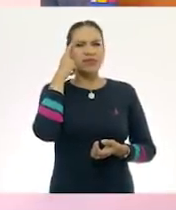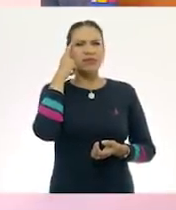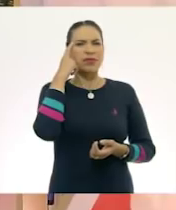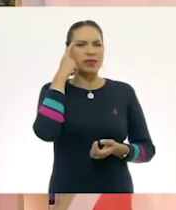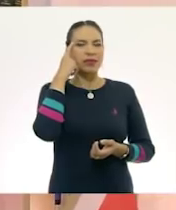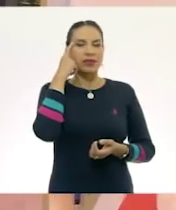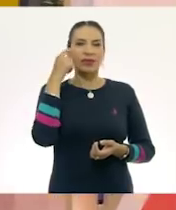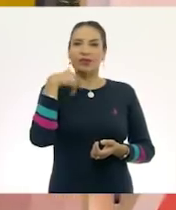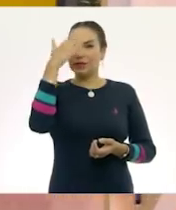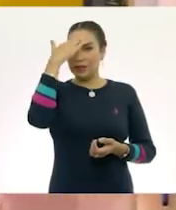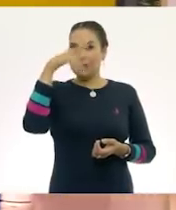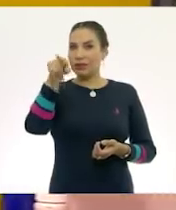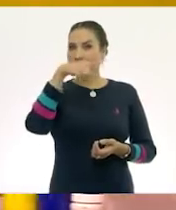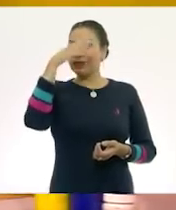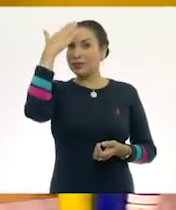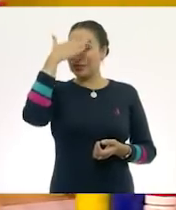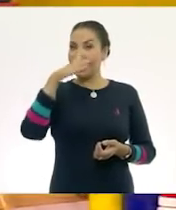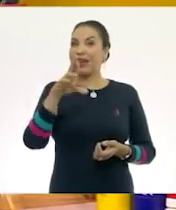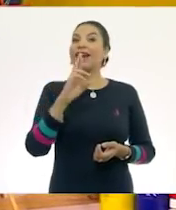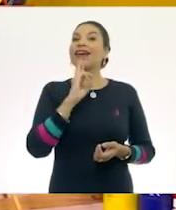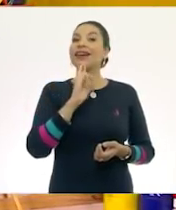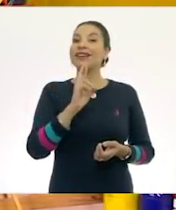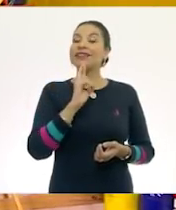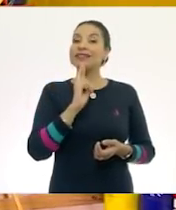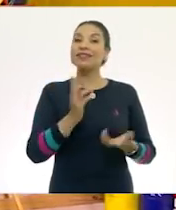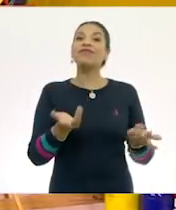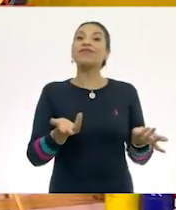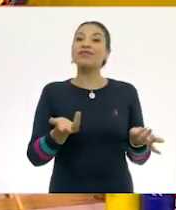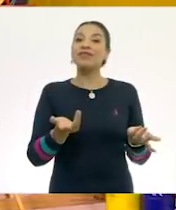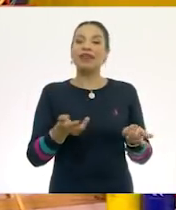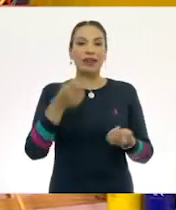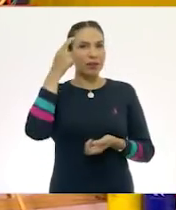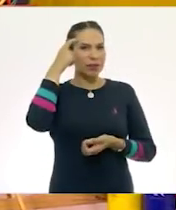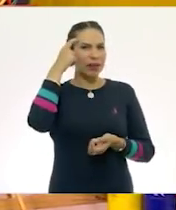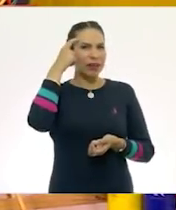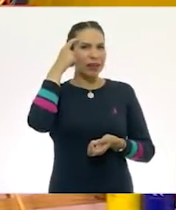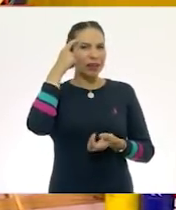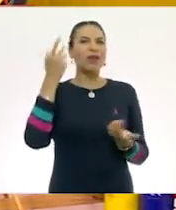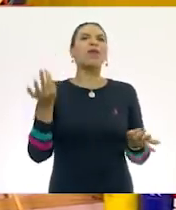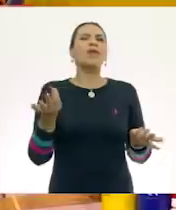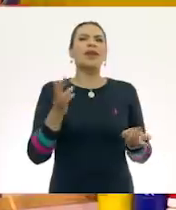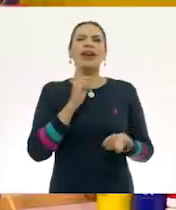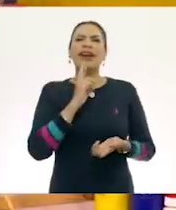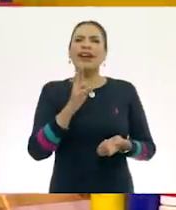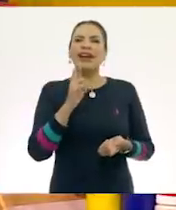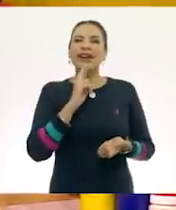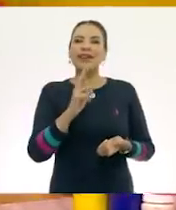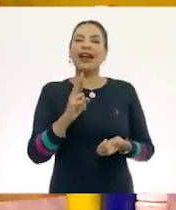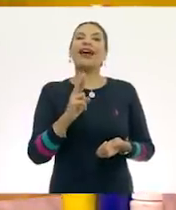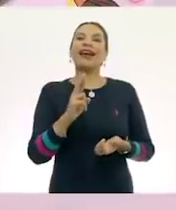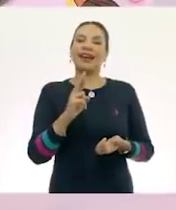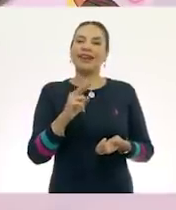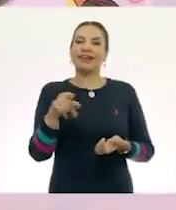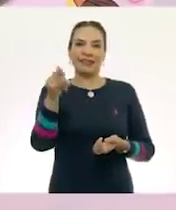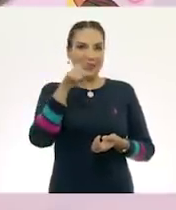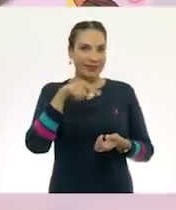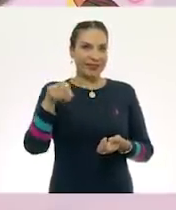piénsalo. Yo sé que tú sabes la respuesta. ¿Ya pensaste una respuesta? Creo que por ahí.